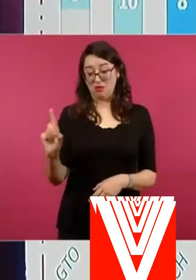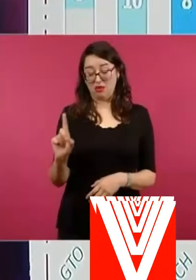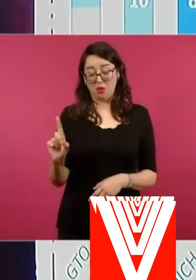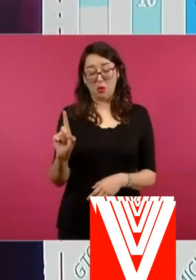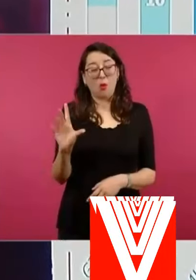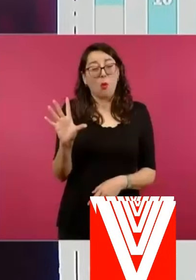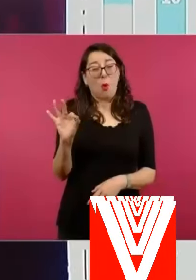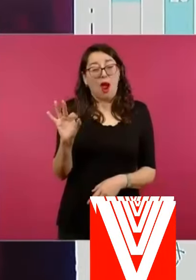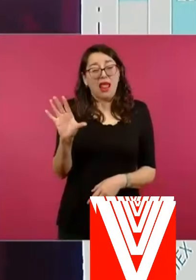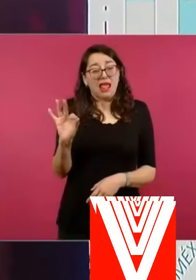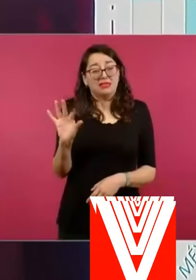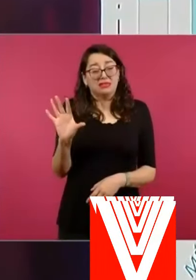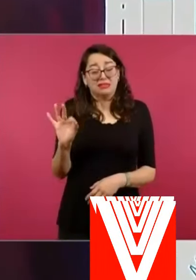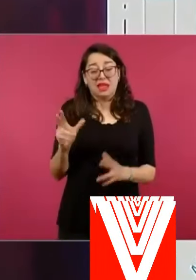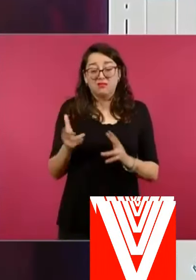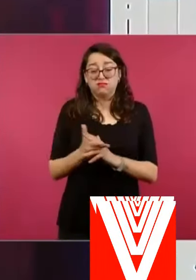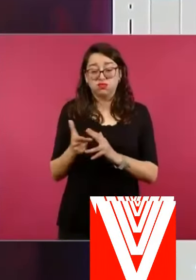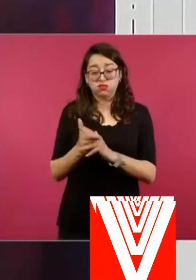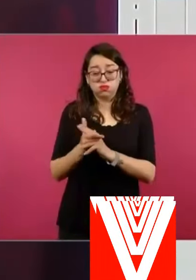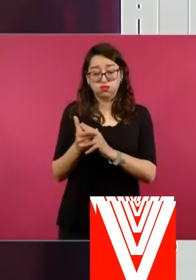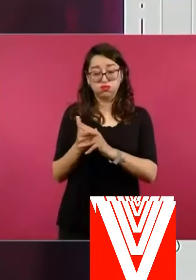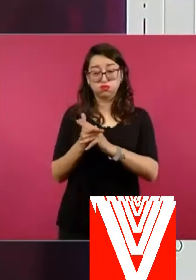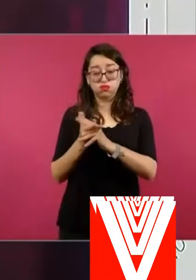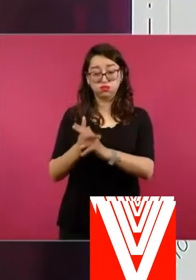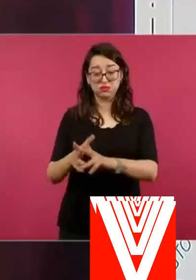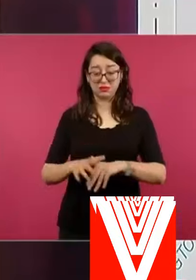homicidios. 12 por ciento